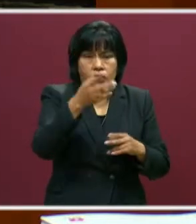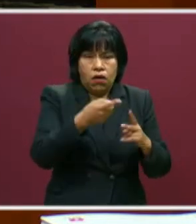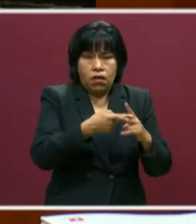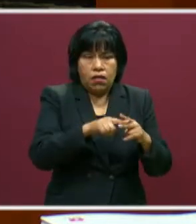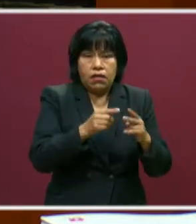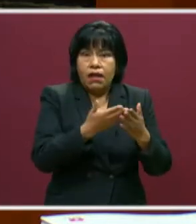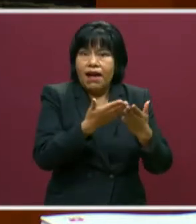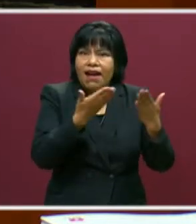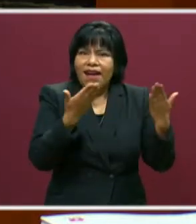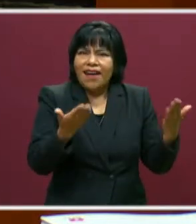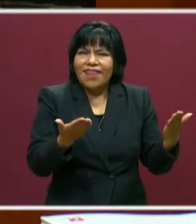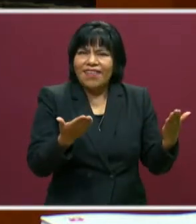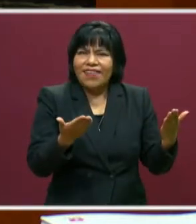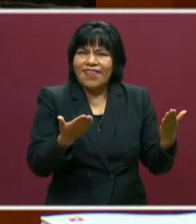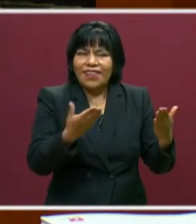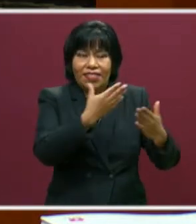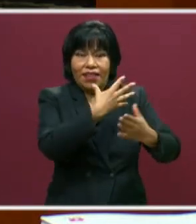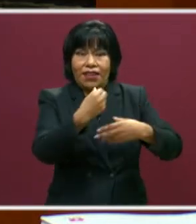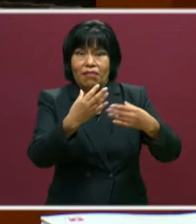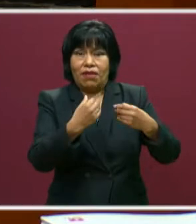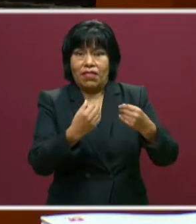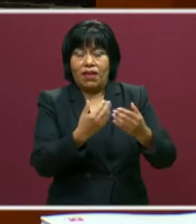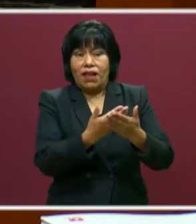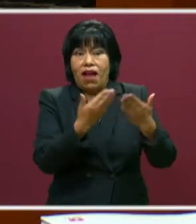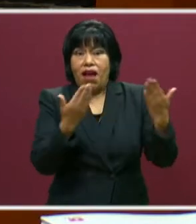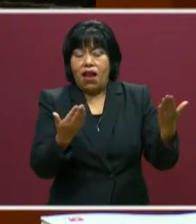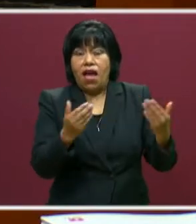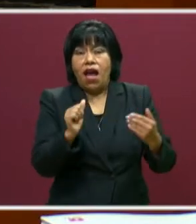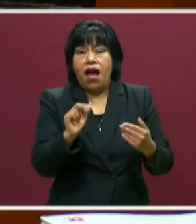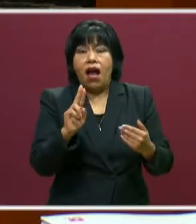ahora, de la pandemia a la utopía.